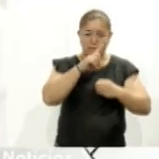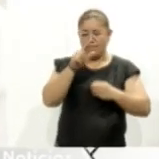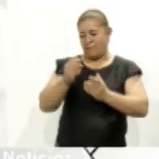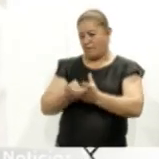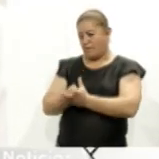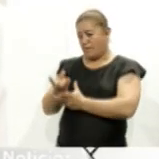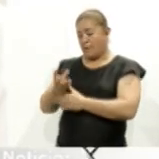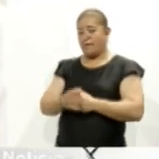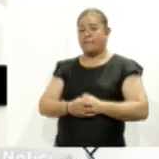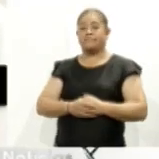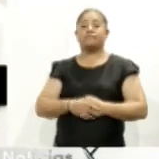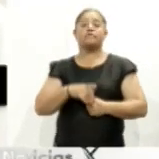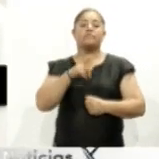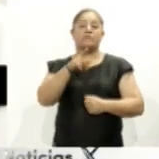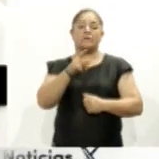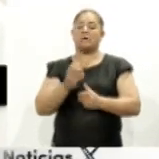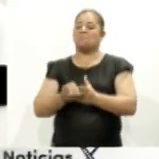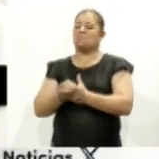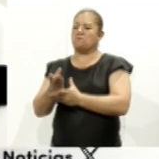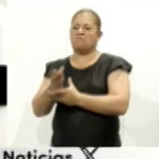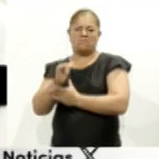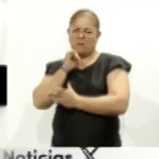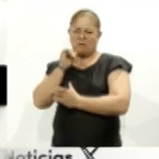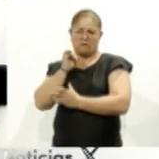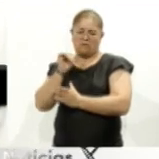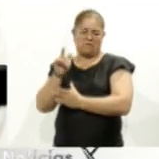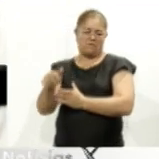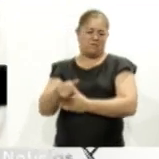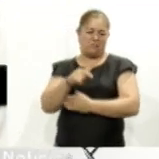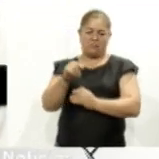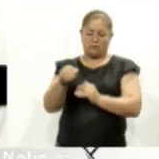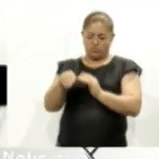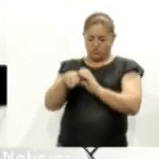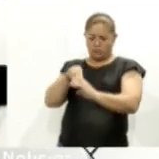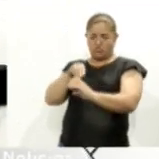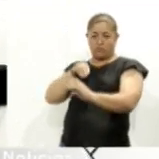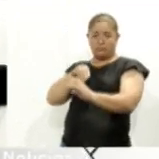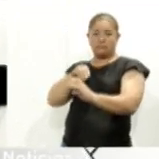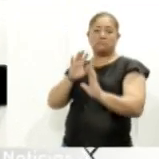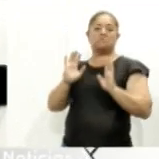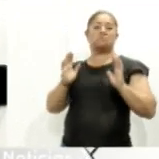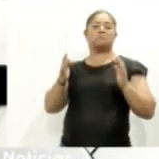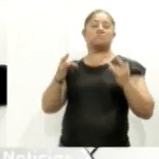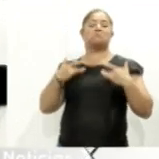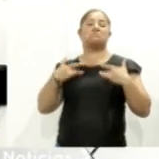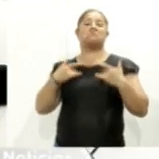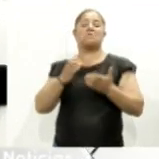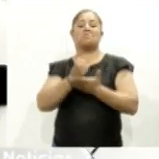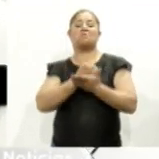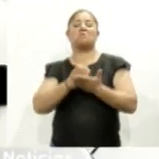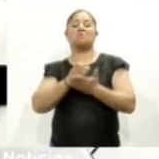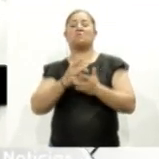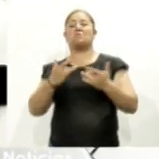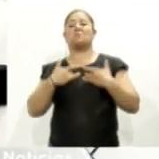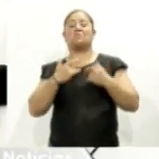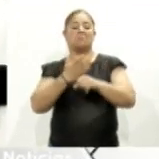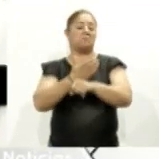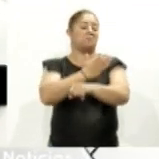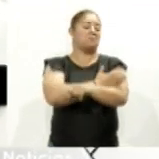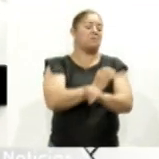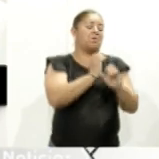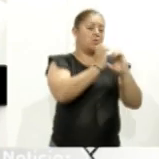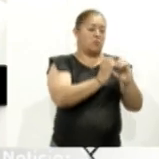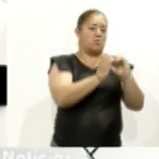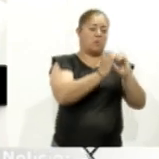exposición tengamos a este factor, pues es la cura o la prevención que podemos dar a